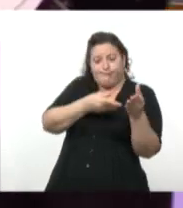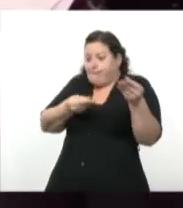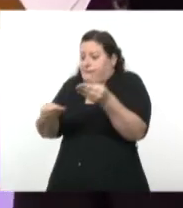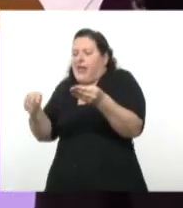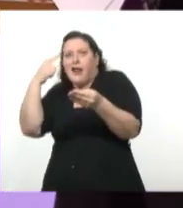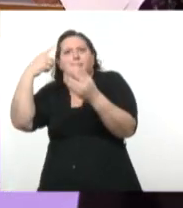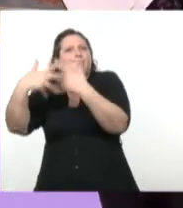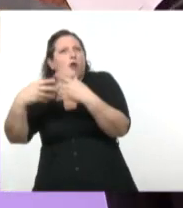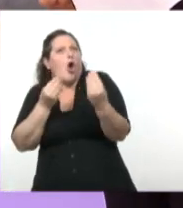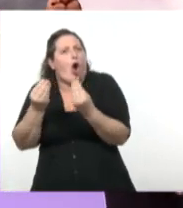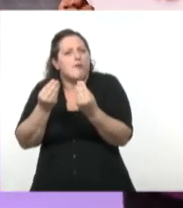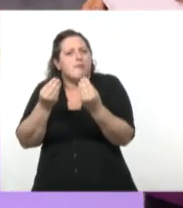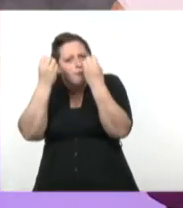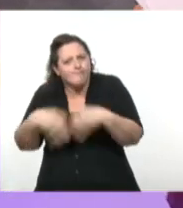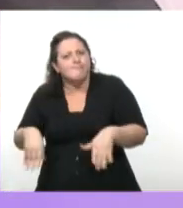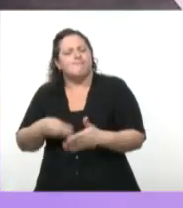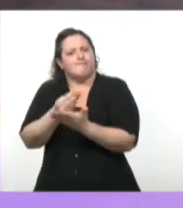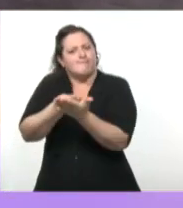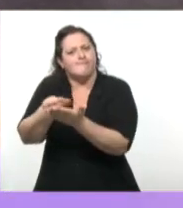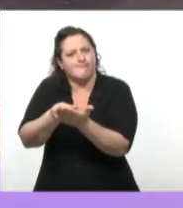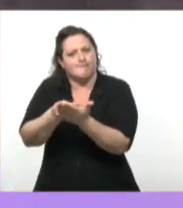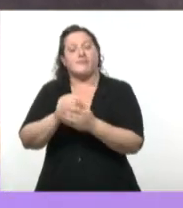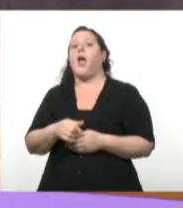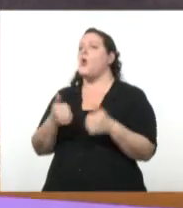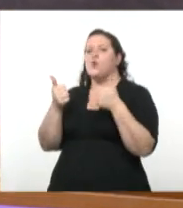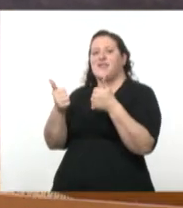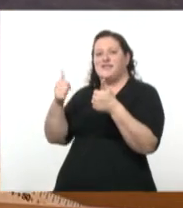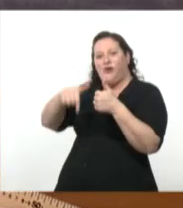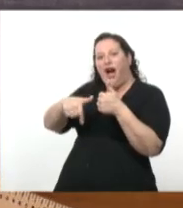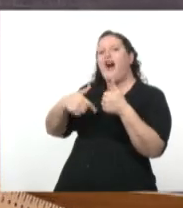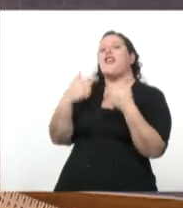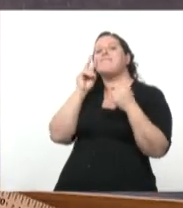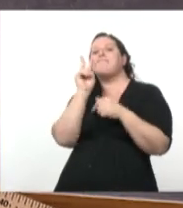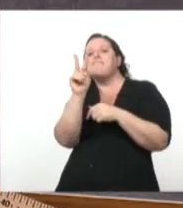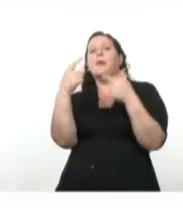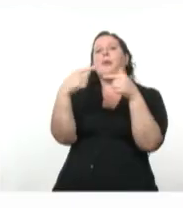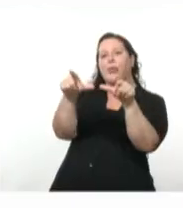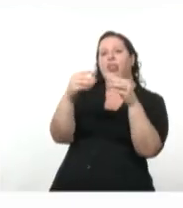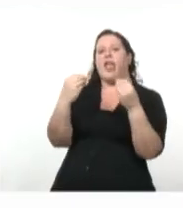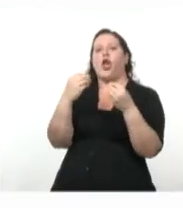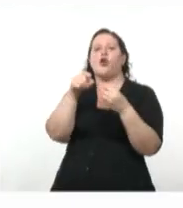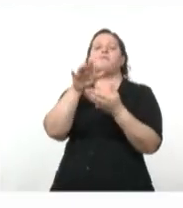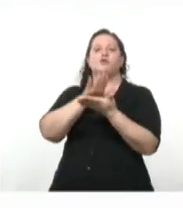Sasturá en charla con Francisco Solano López sobre el Eternauta.